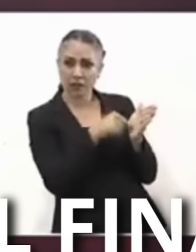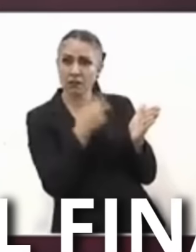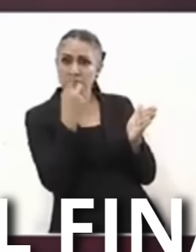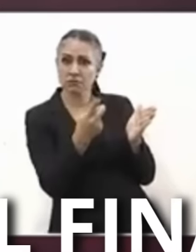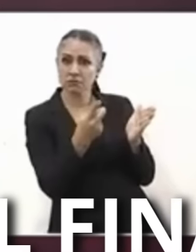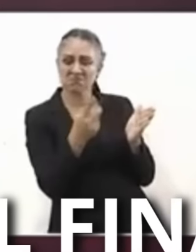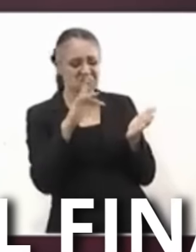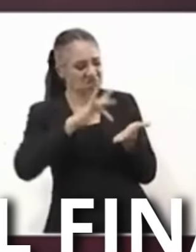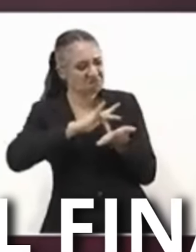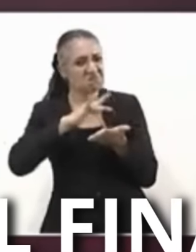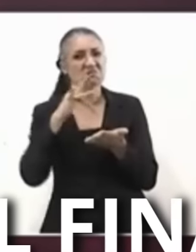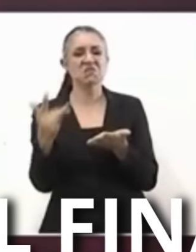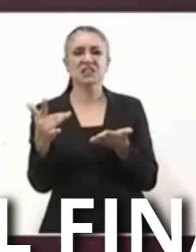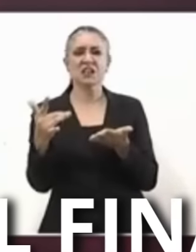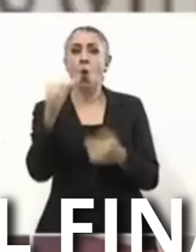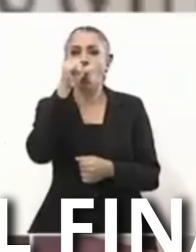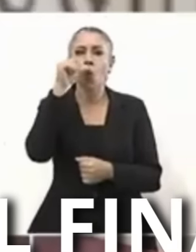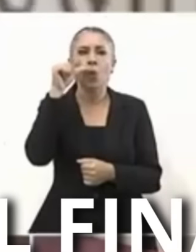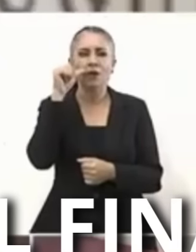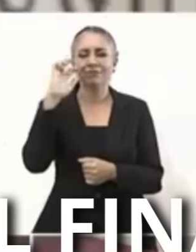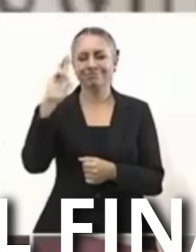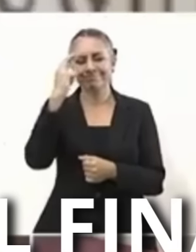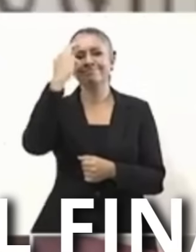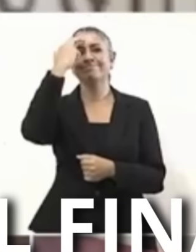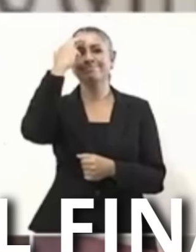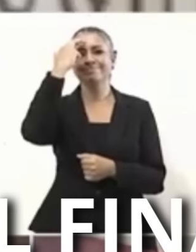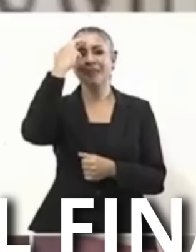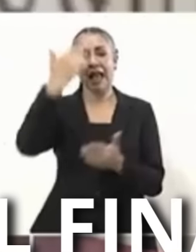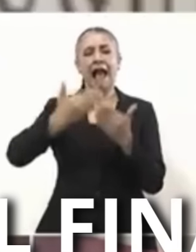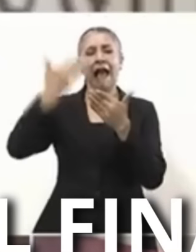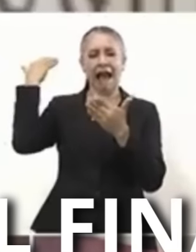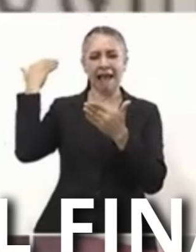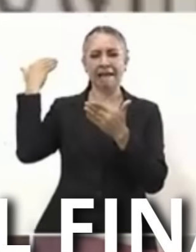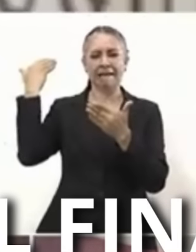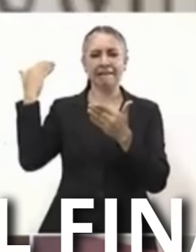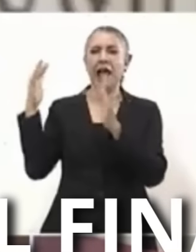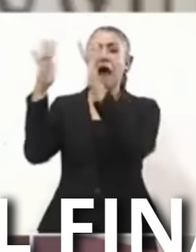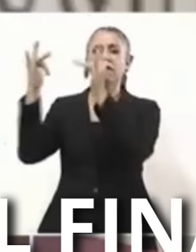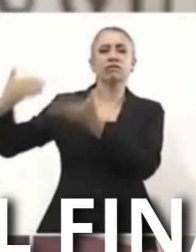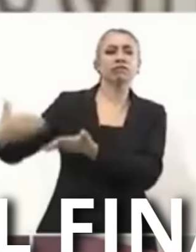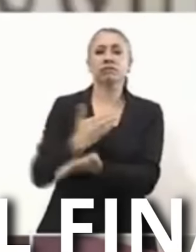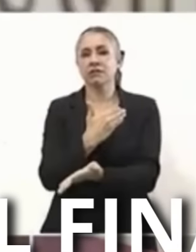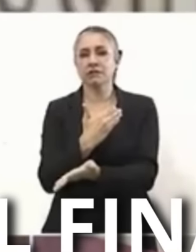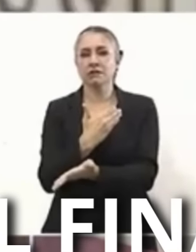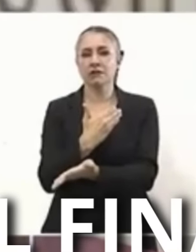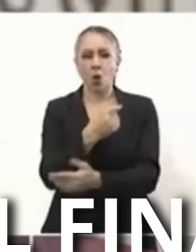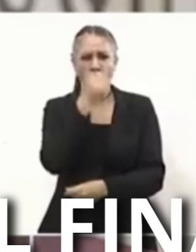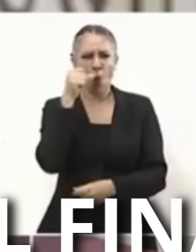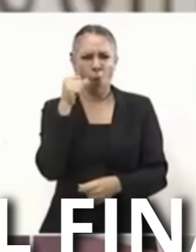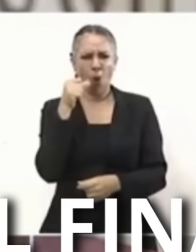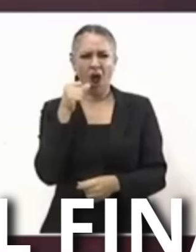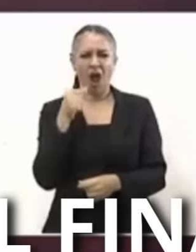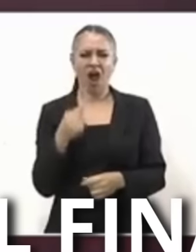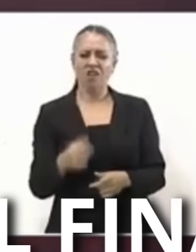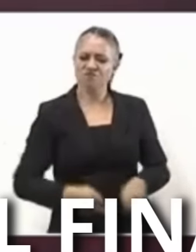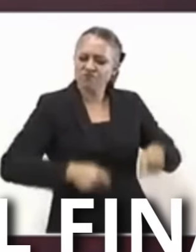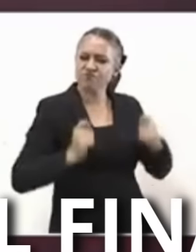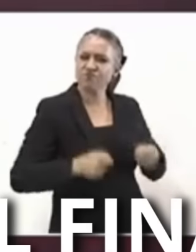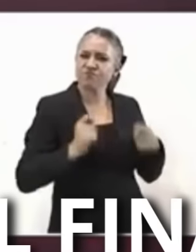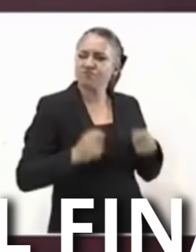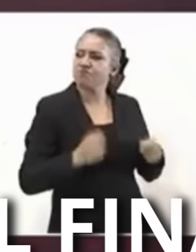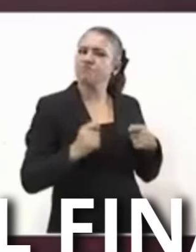Que Cuando fue La intervención Francesa Juárez Llevaba en la carreta Los papeles